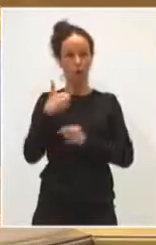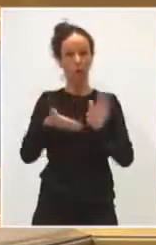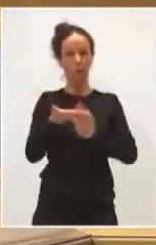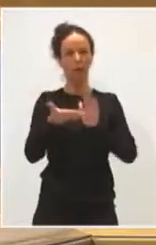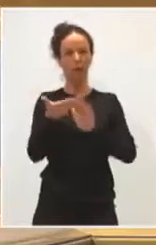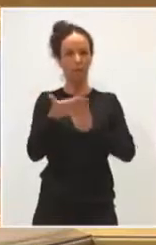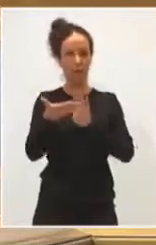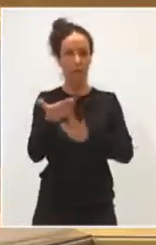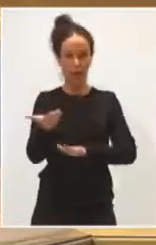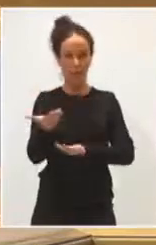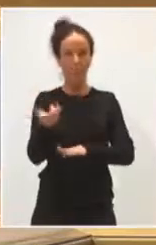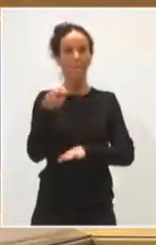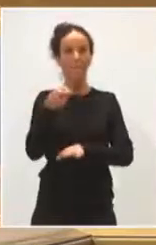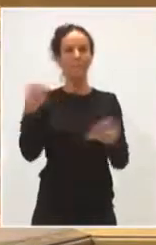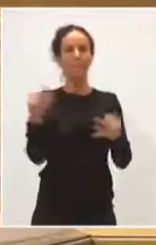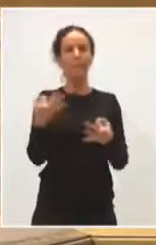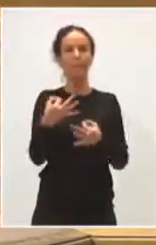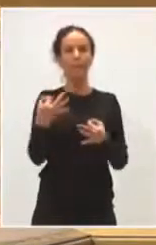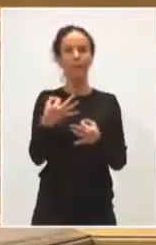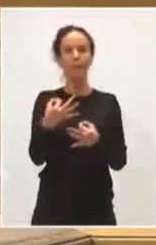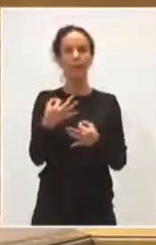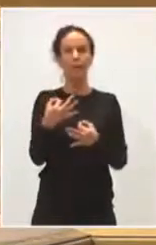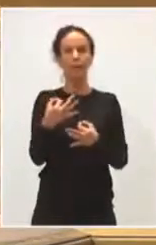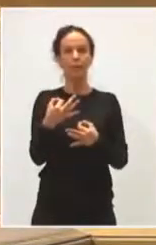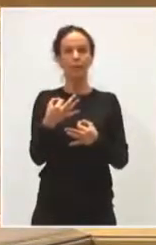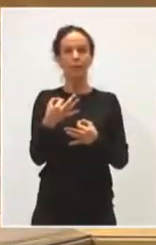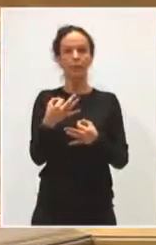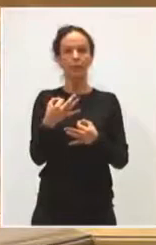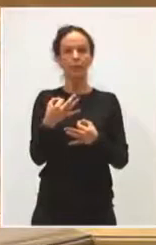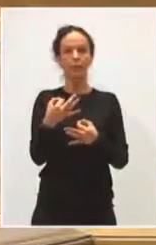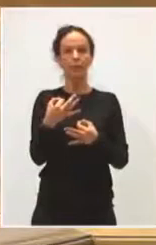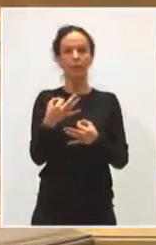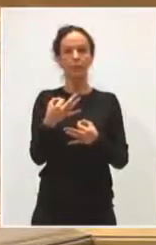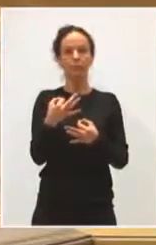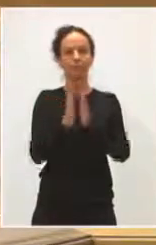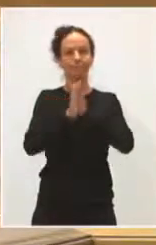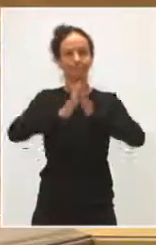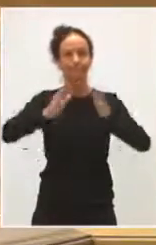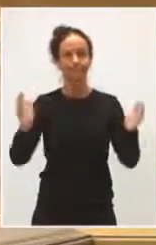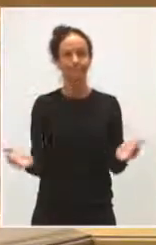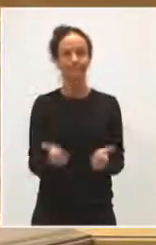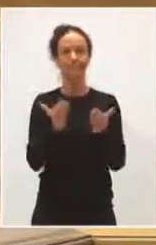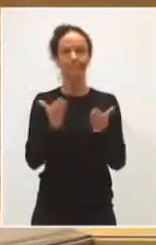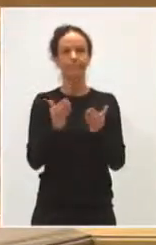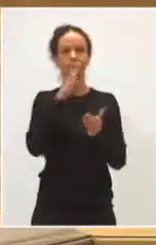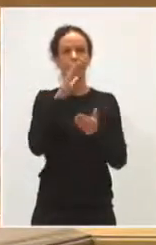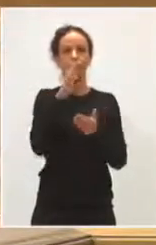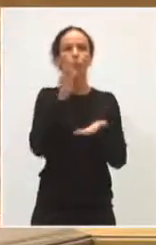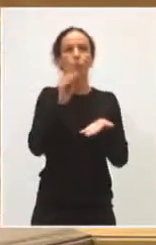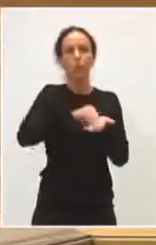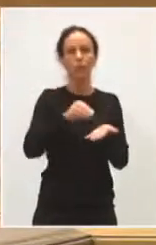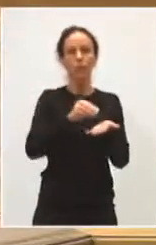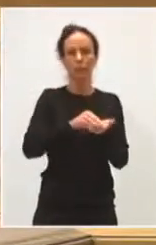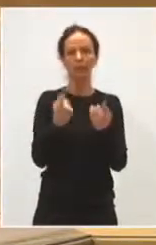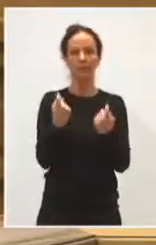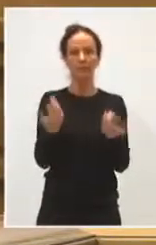decidida tiene que dar salida a un gasto y a un empujón, al primer empujón que en muchos casos se